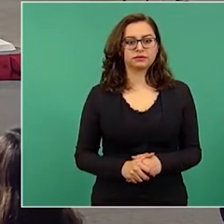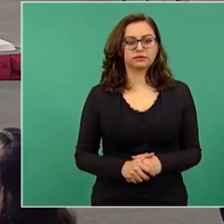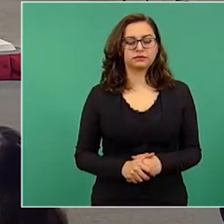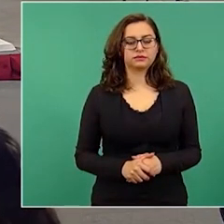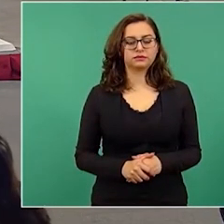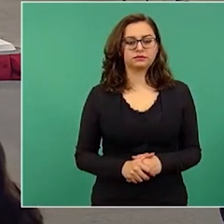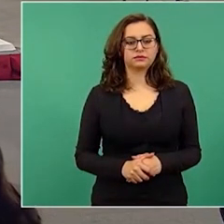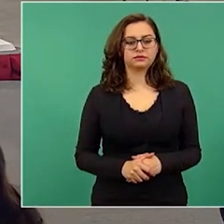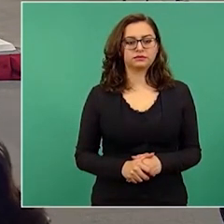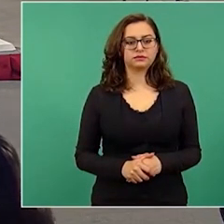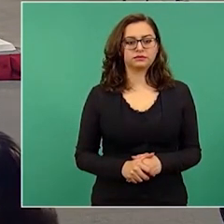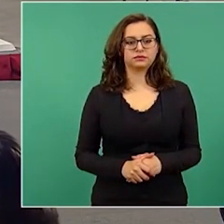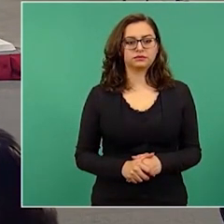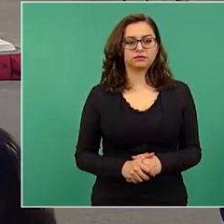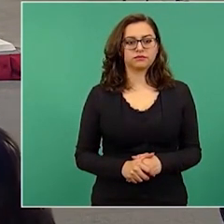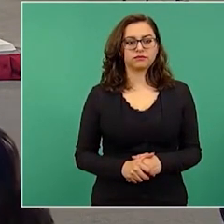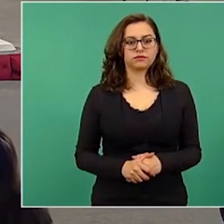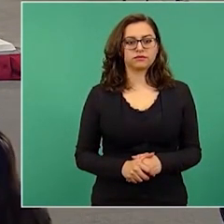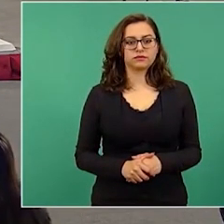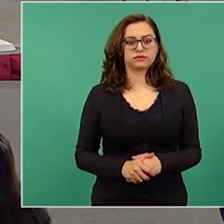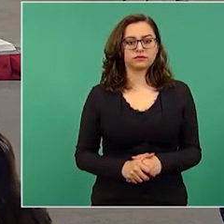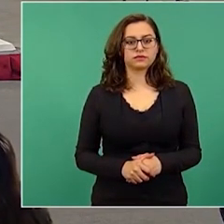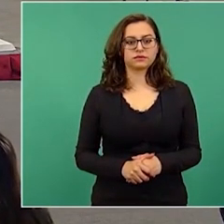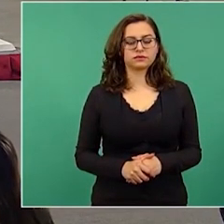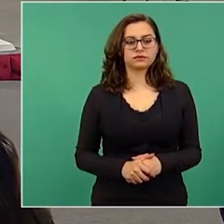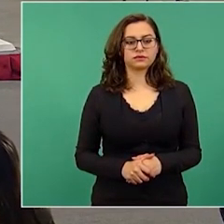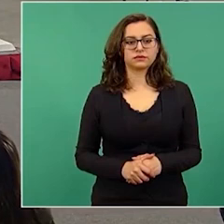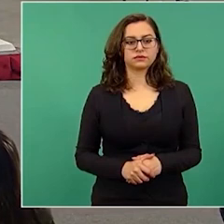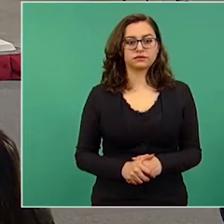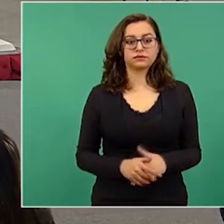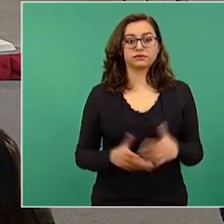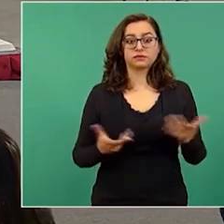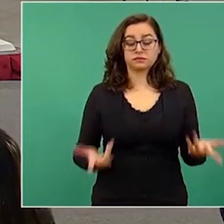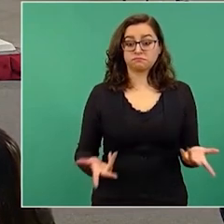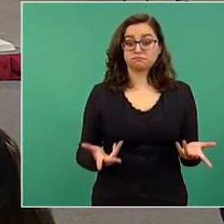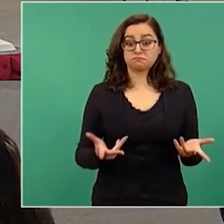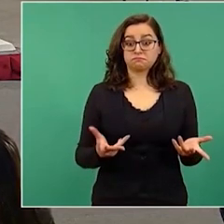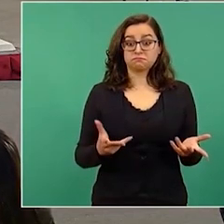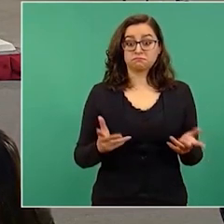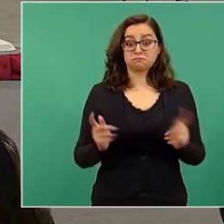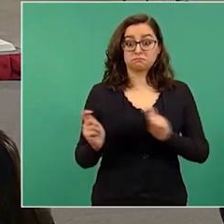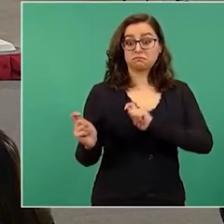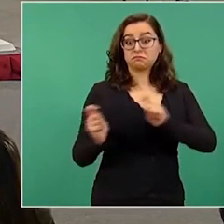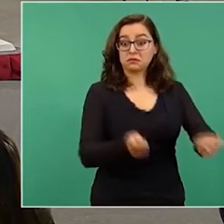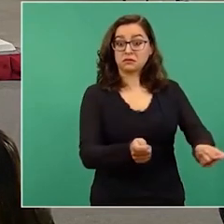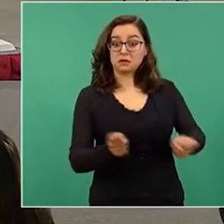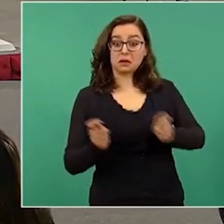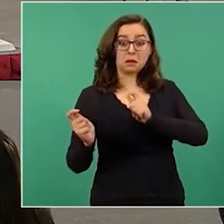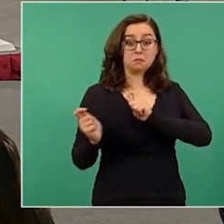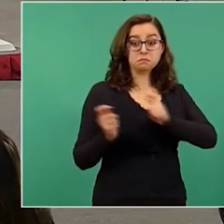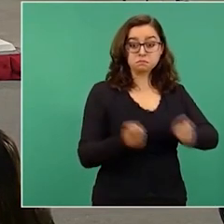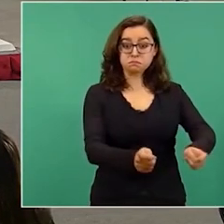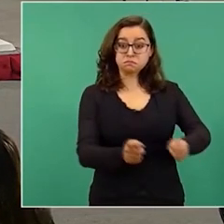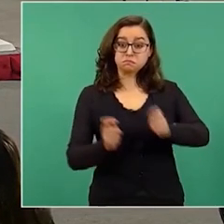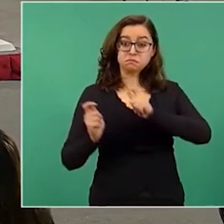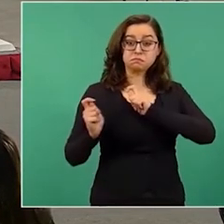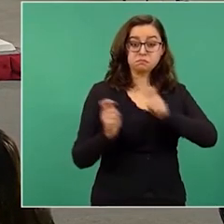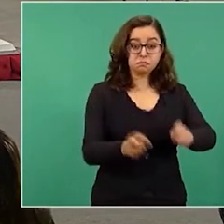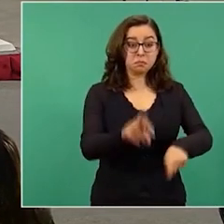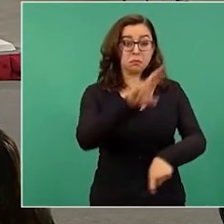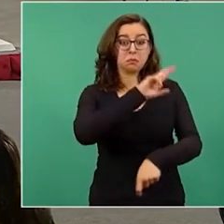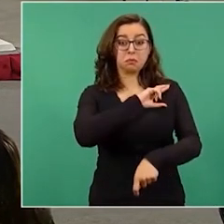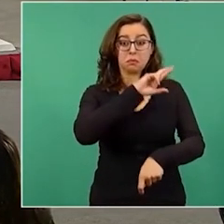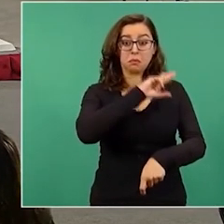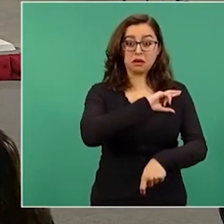Sí, pero… Sí, cuando todo sea privado, estaremos